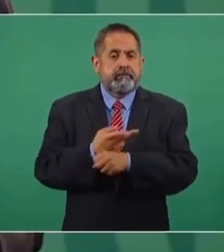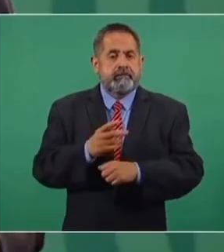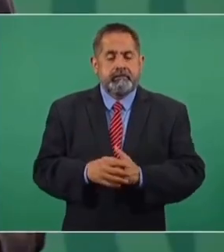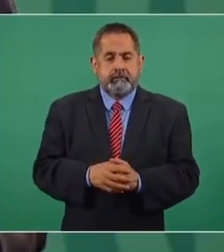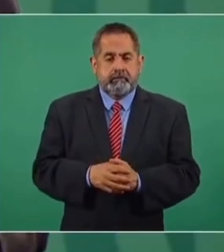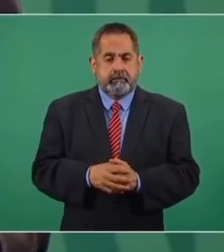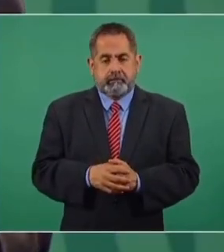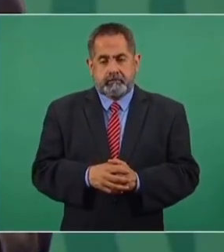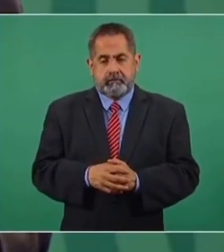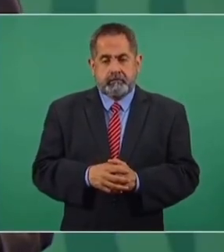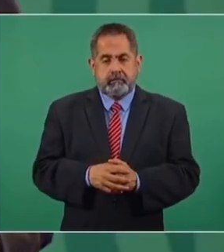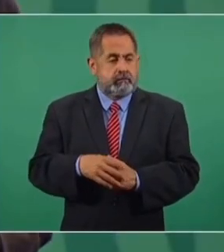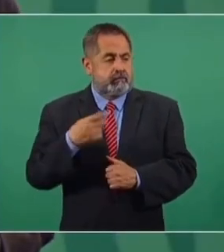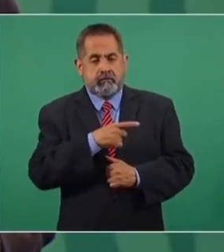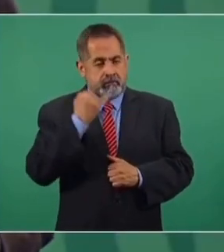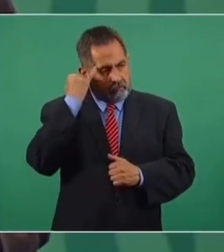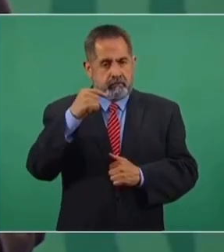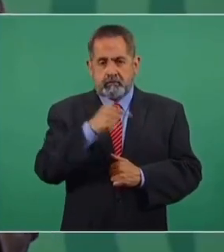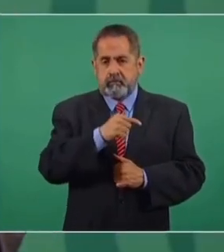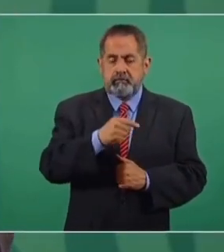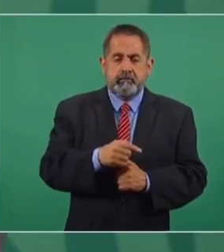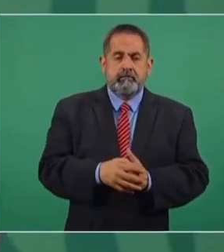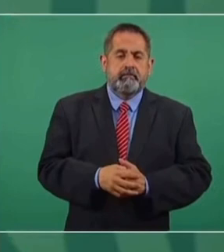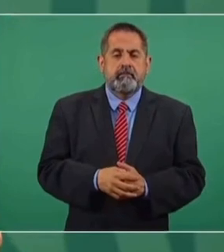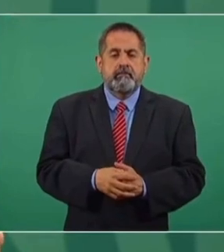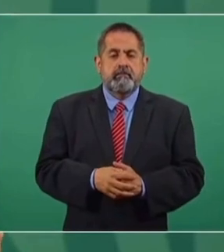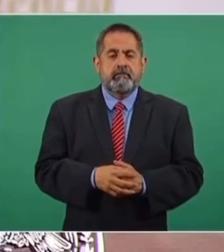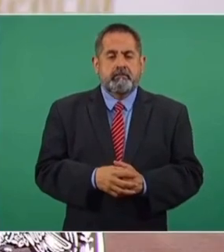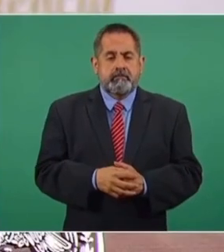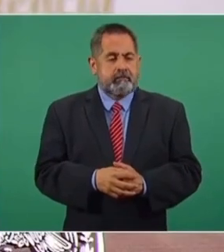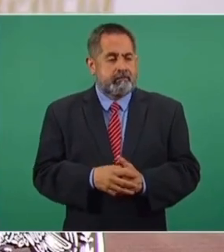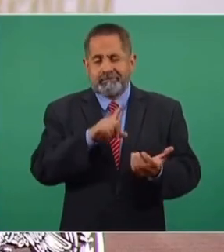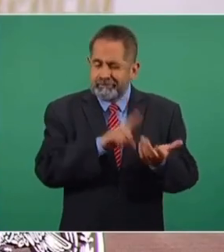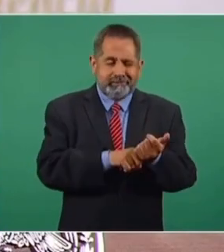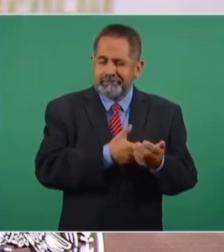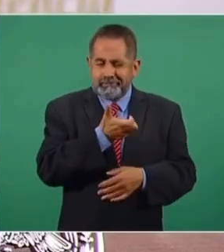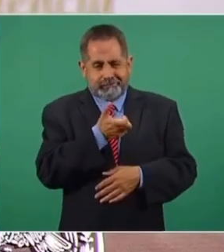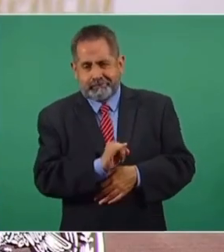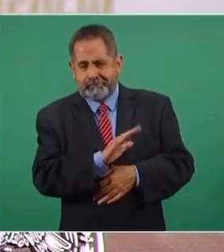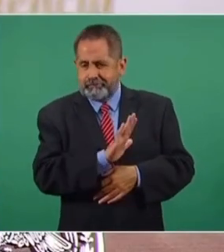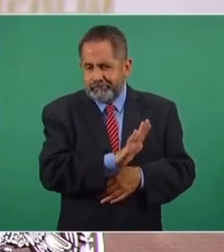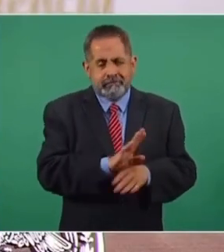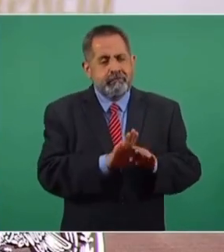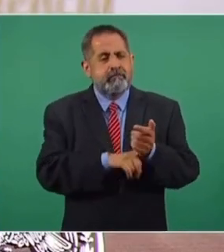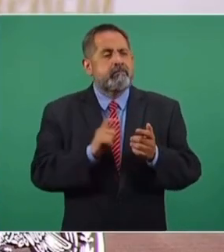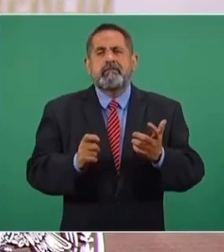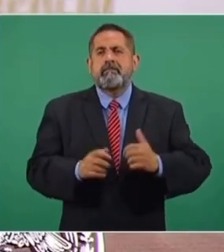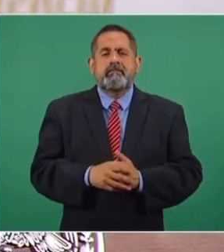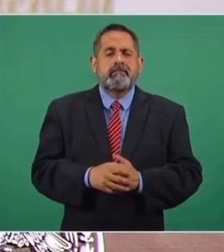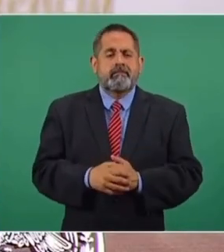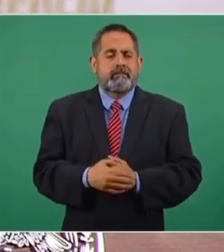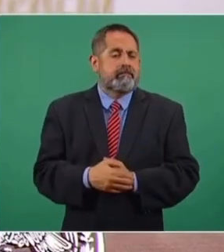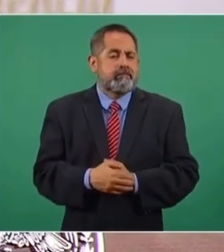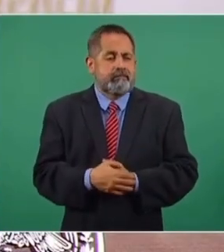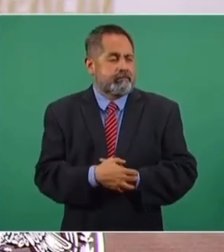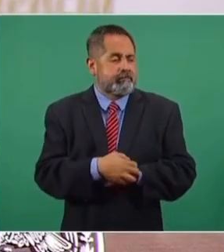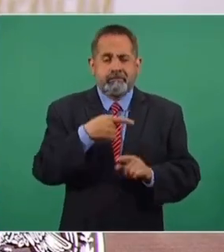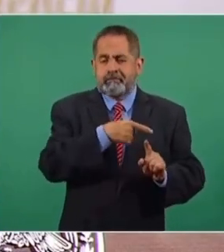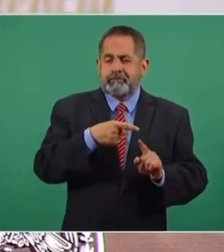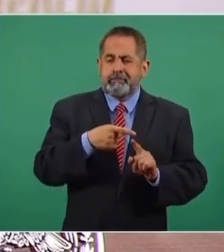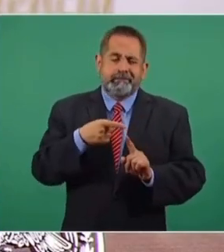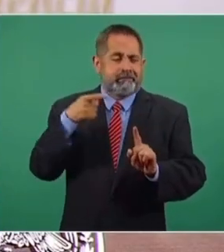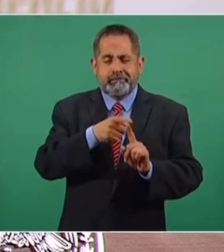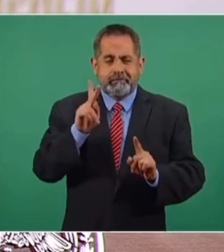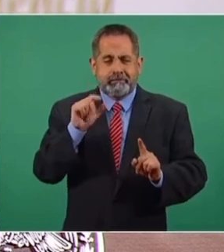su esencia? ¿Cuál es su principal